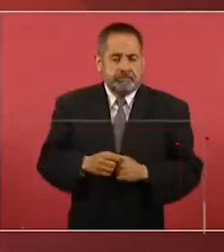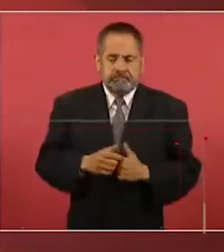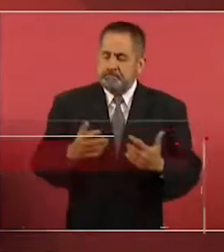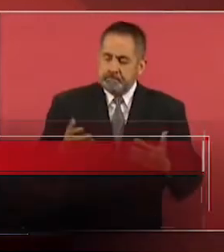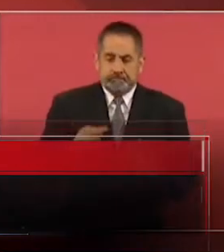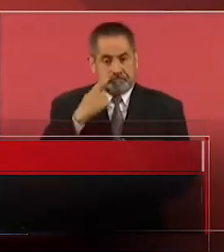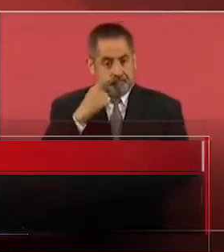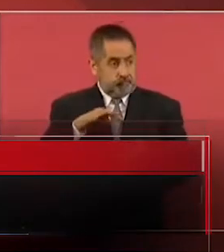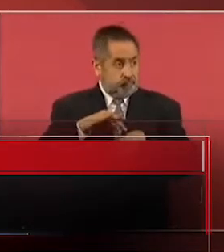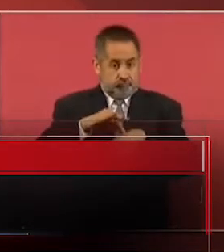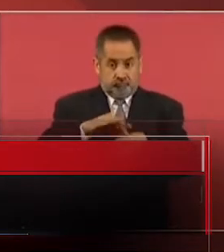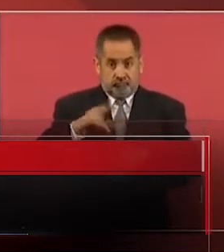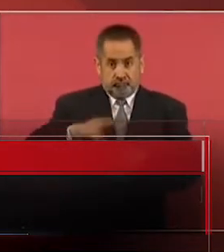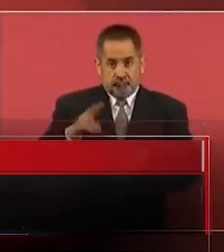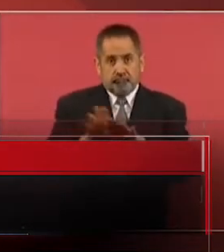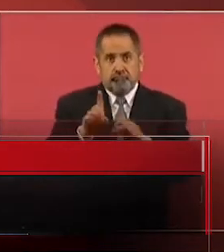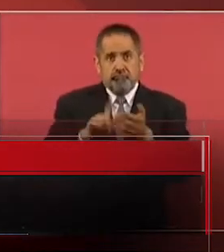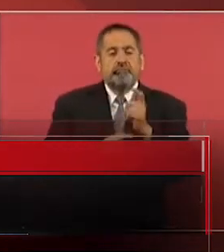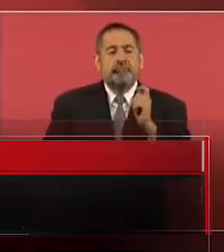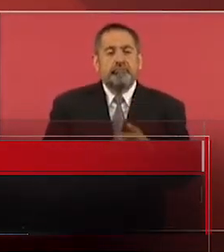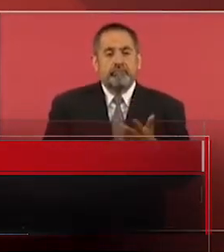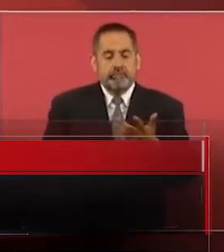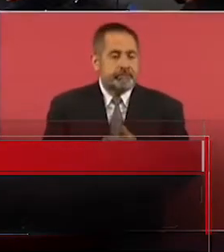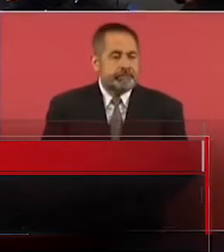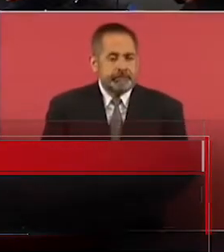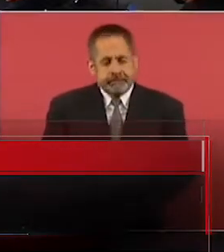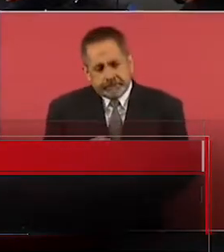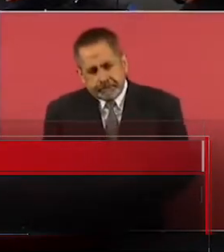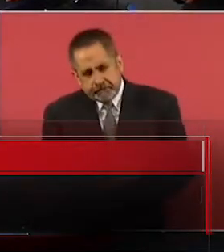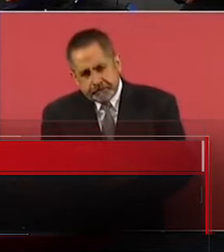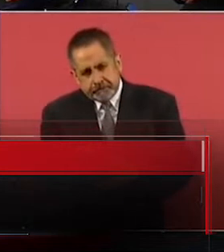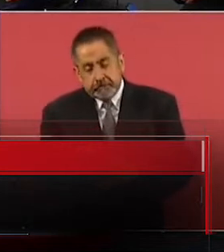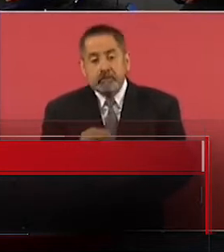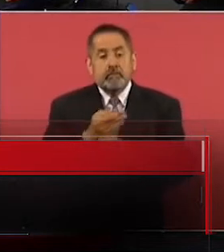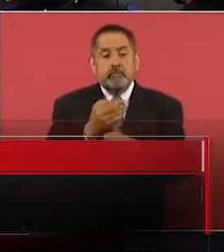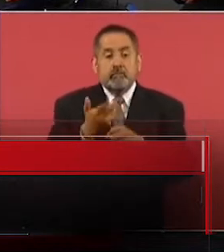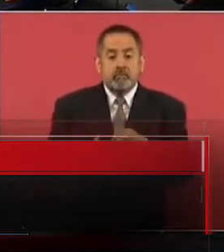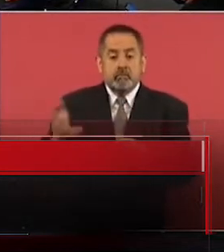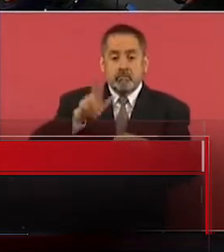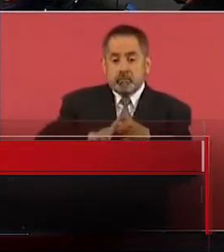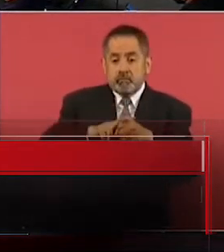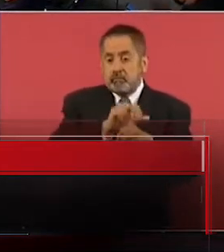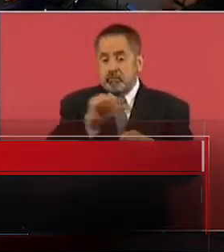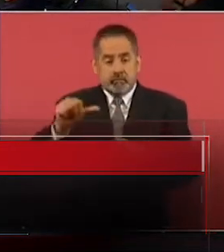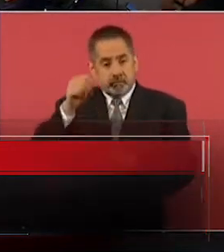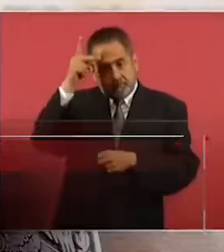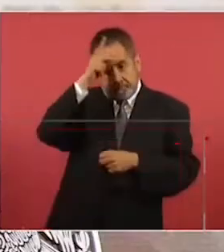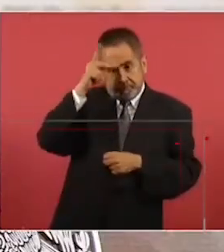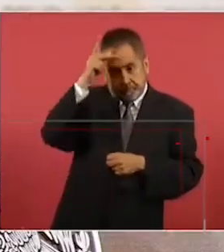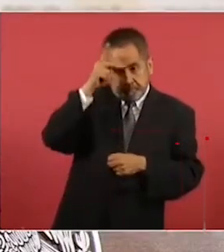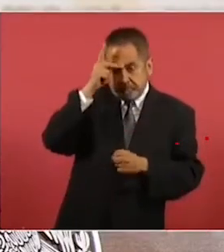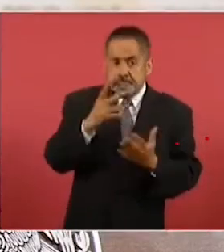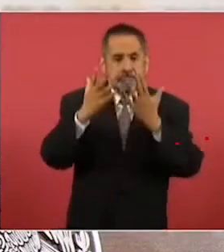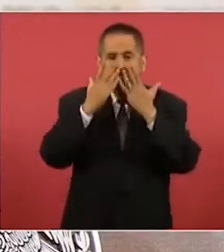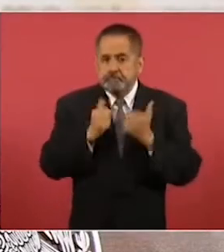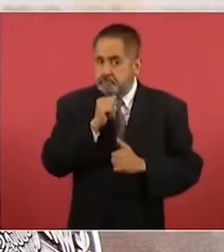En la práctica, lo que ha llamado mucho la atención es que ya no hay hospitales psiquiátricos, voy a tomar esta situación como